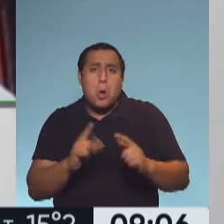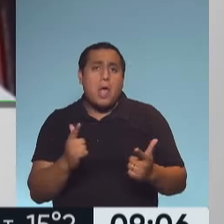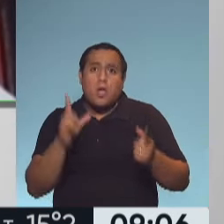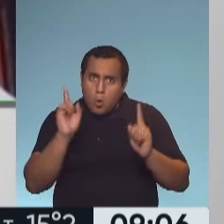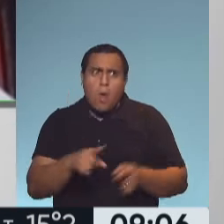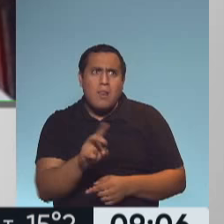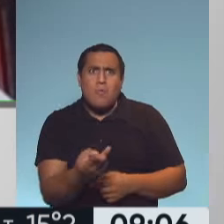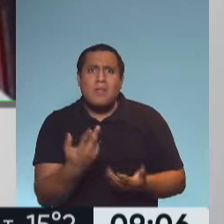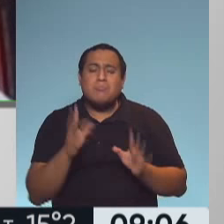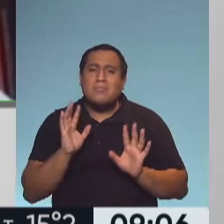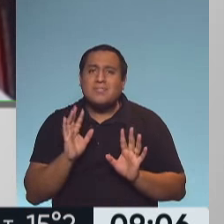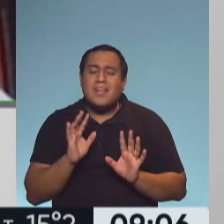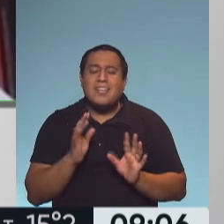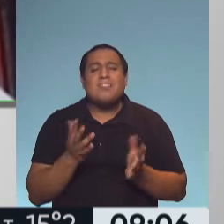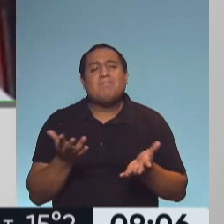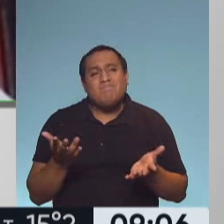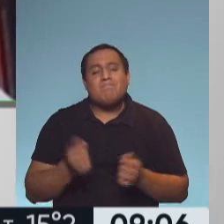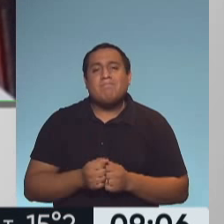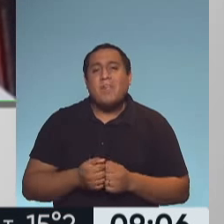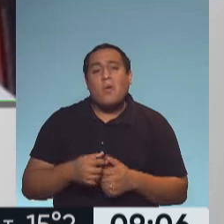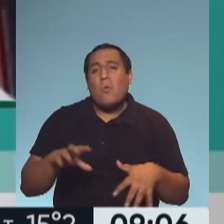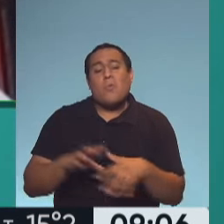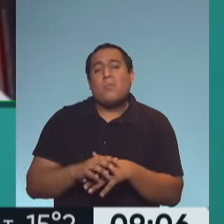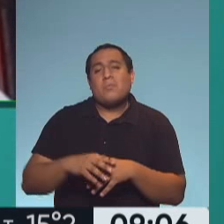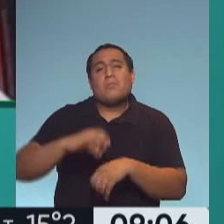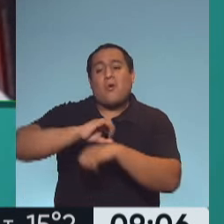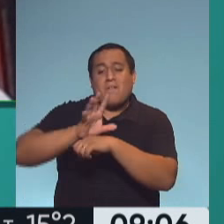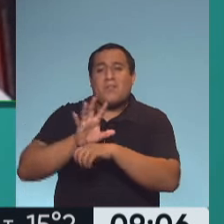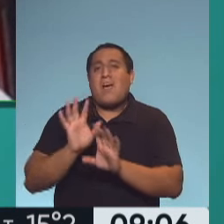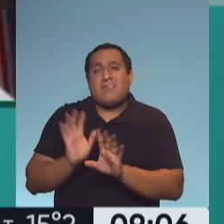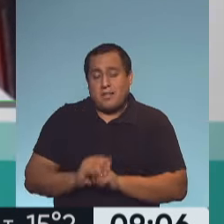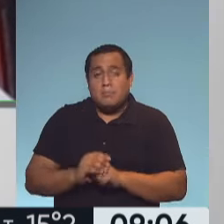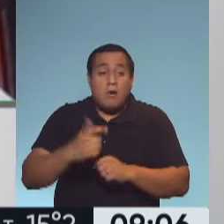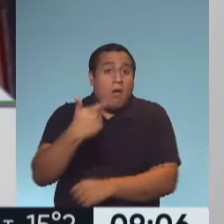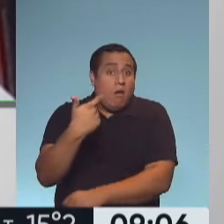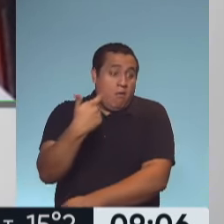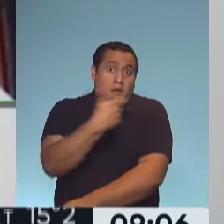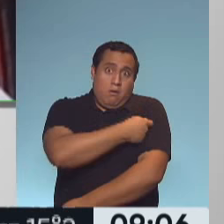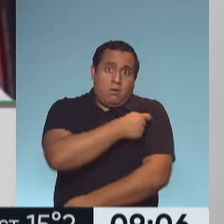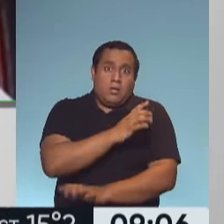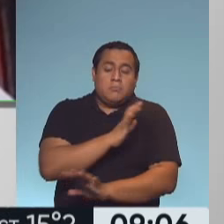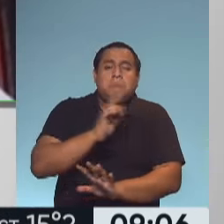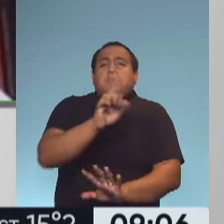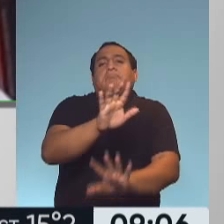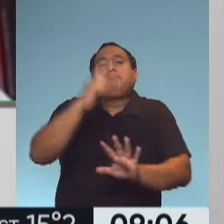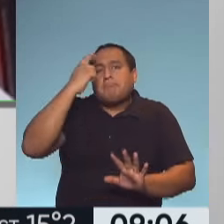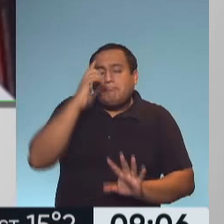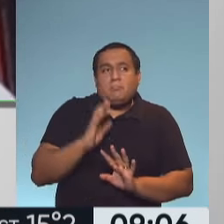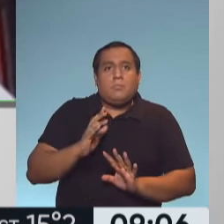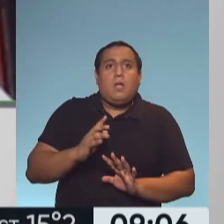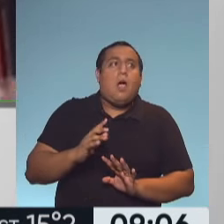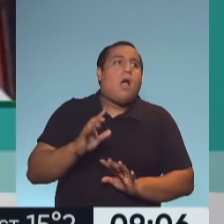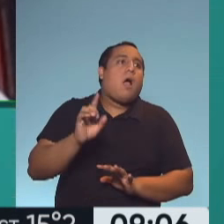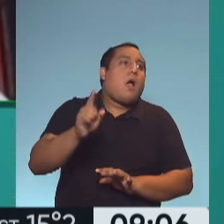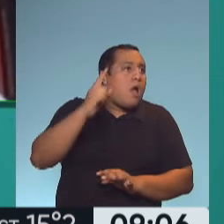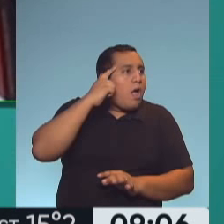es la parte fea, digamos, de esta enfermedad. Pero las vacunas, no hay ningún motivo que